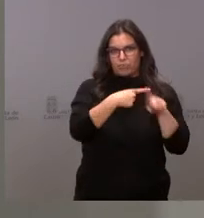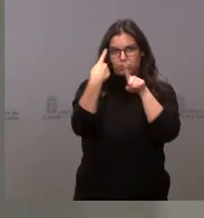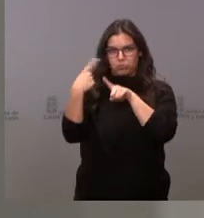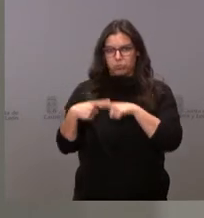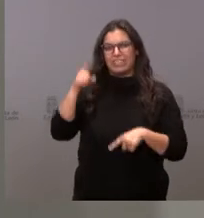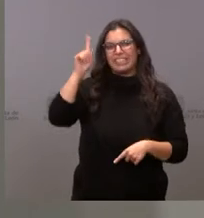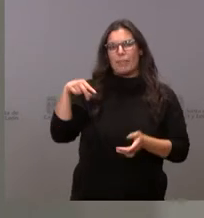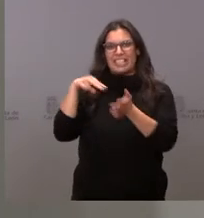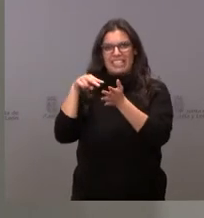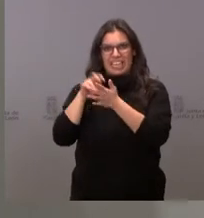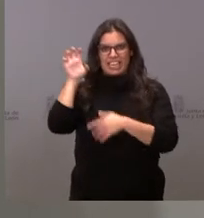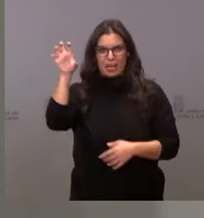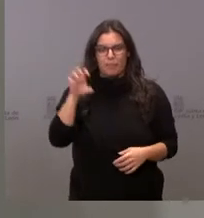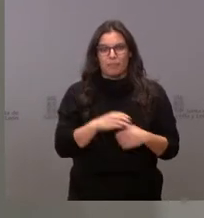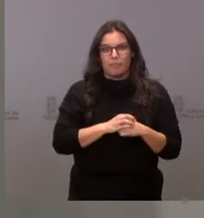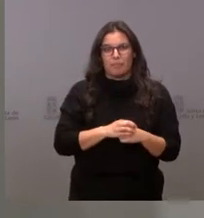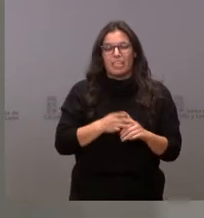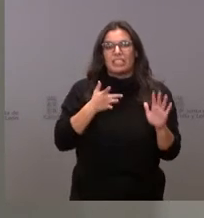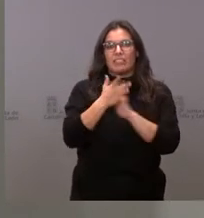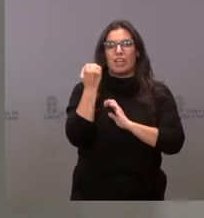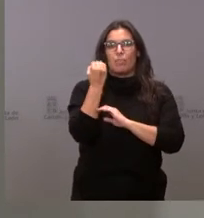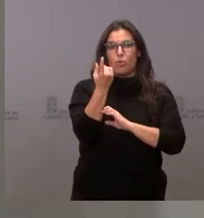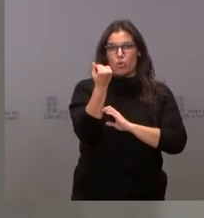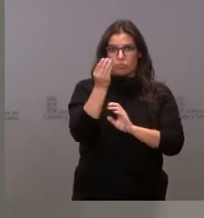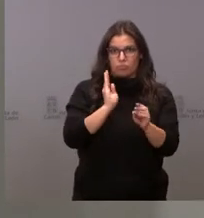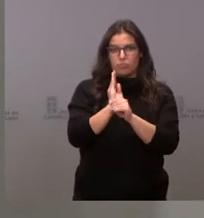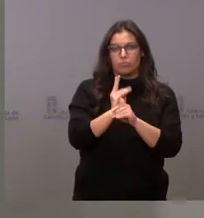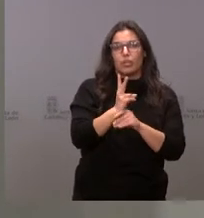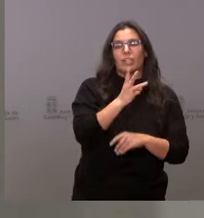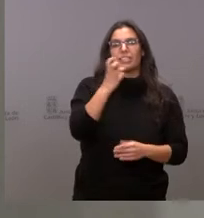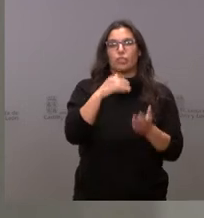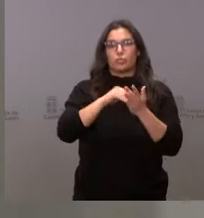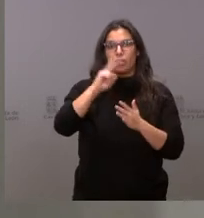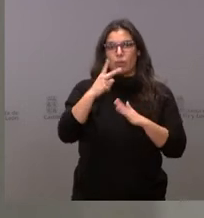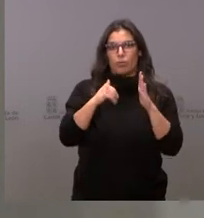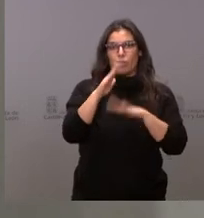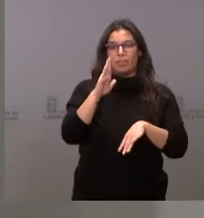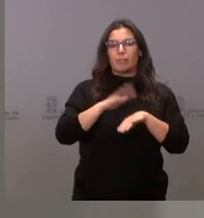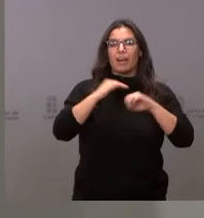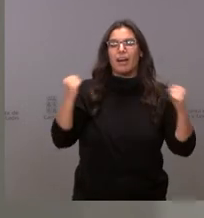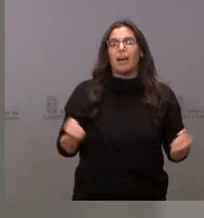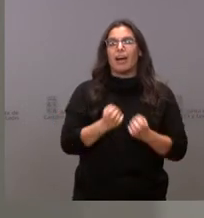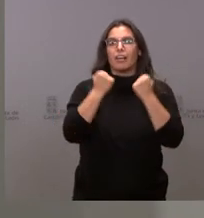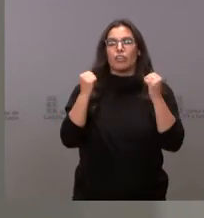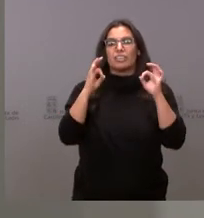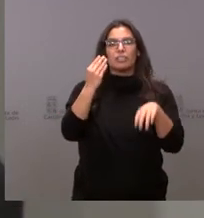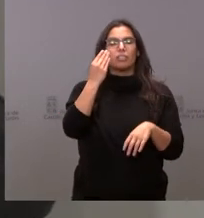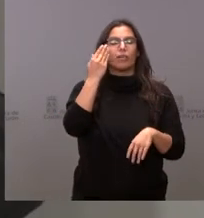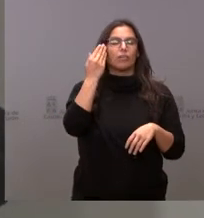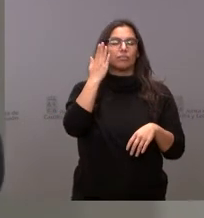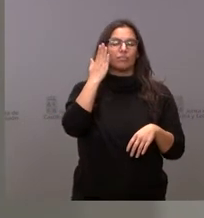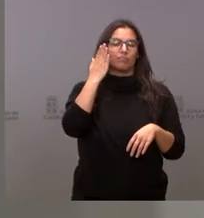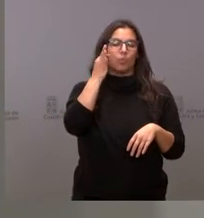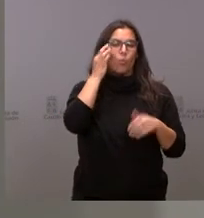Siria. Se trata de un apoyo económico por más de 300.000 euros a acciones humanitarias en zonas